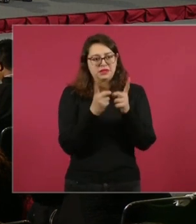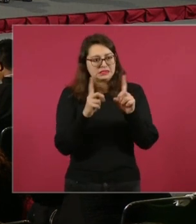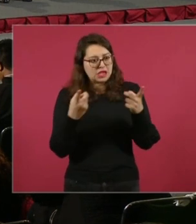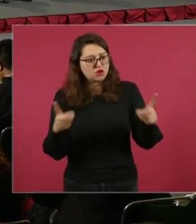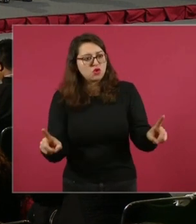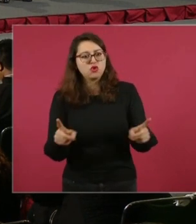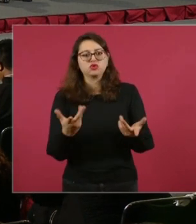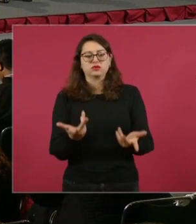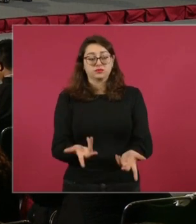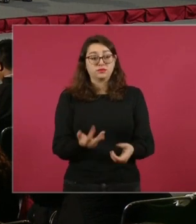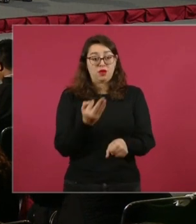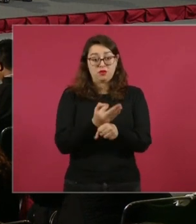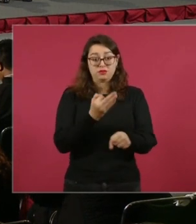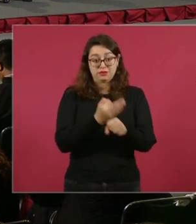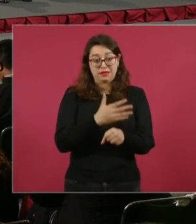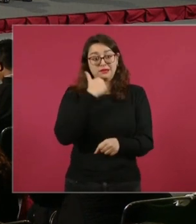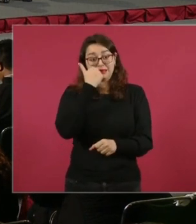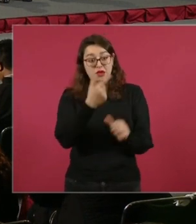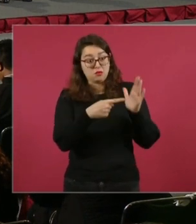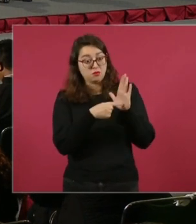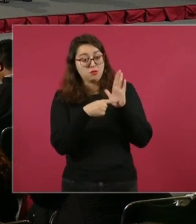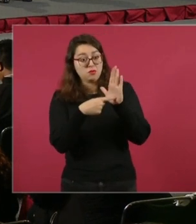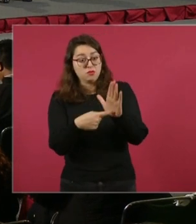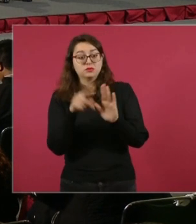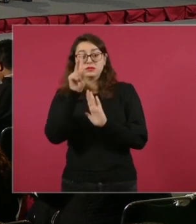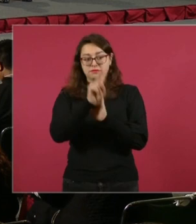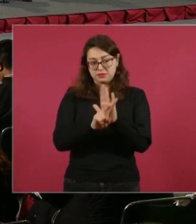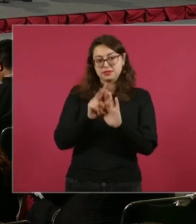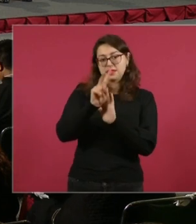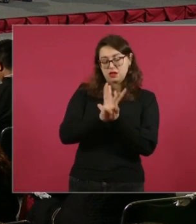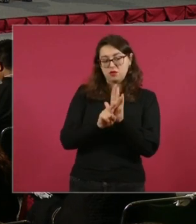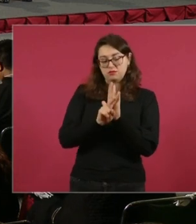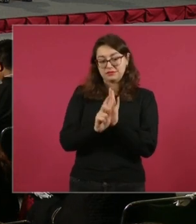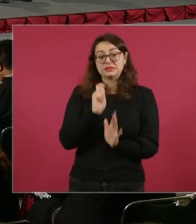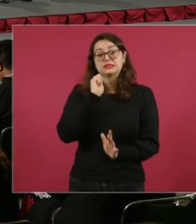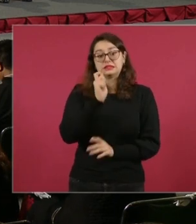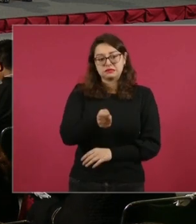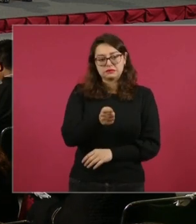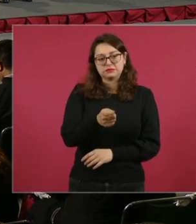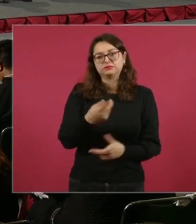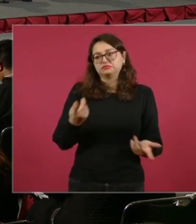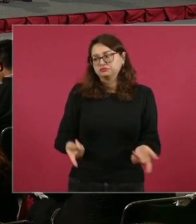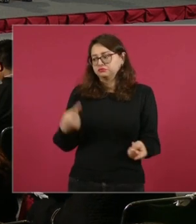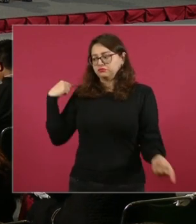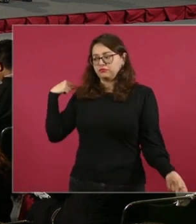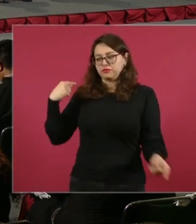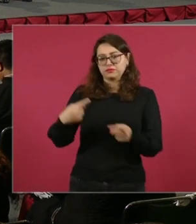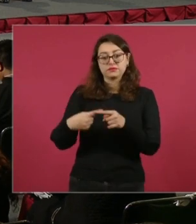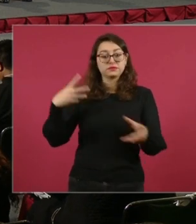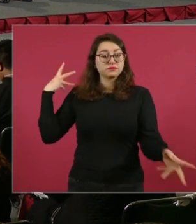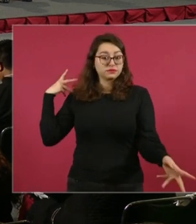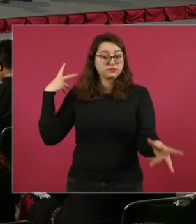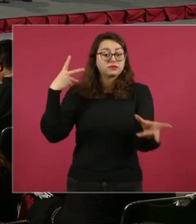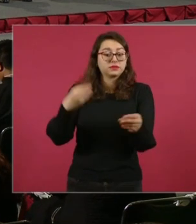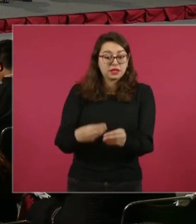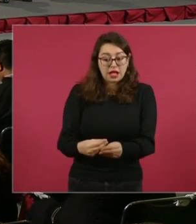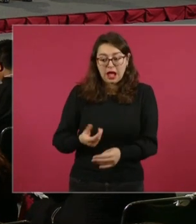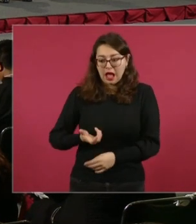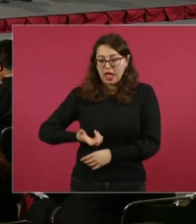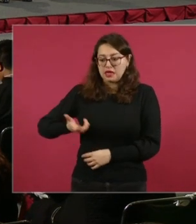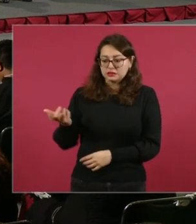desarrollo. Y el video, pues es lo que muestra, como ya lo citó el señor presidente, lo que hemos hecho, lo que